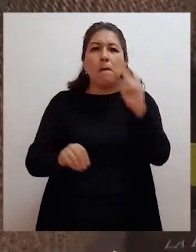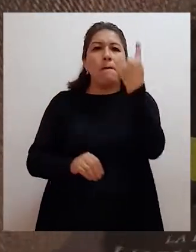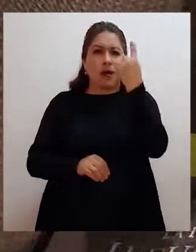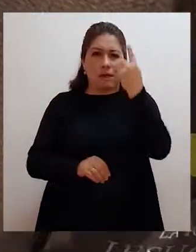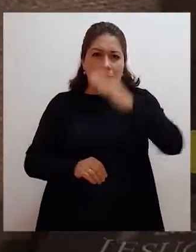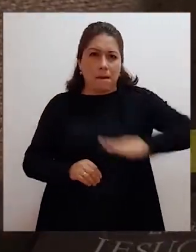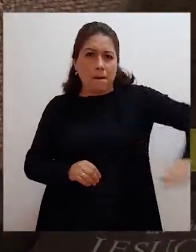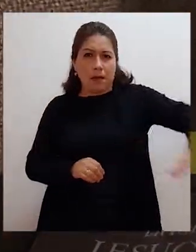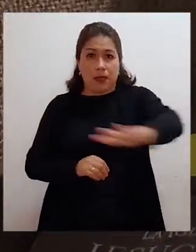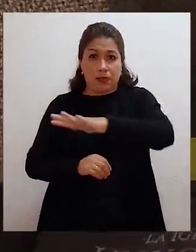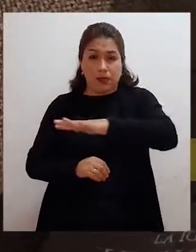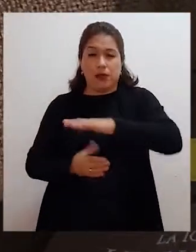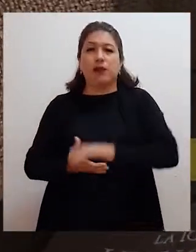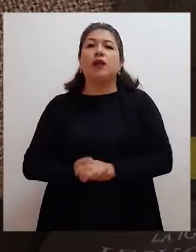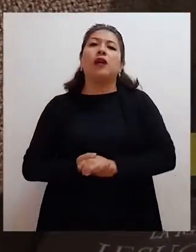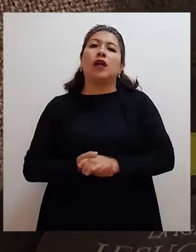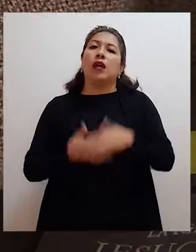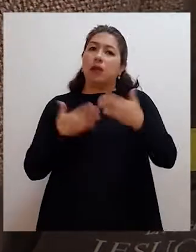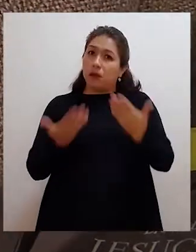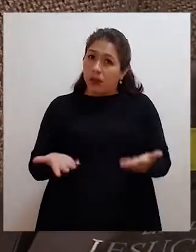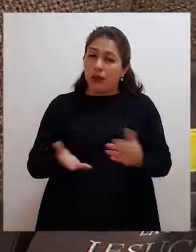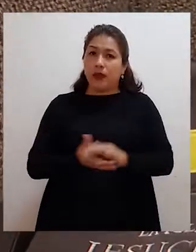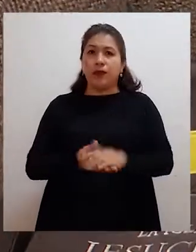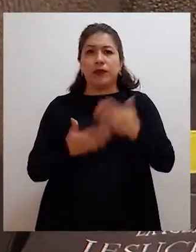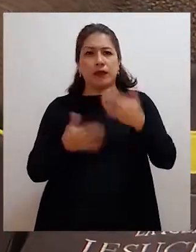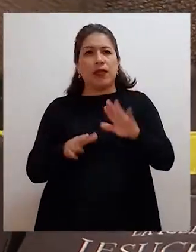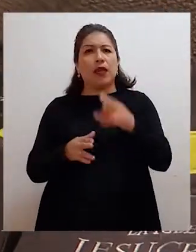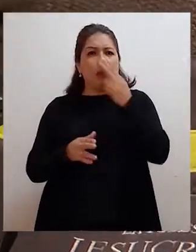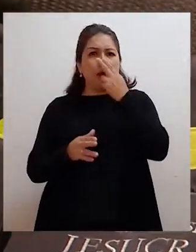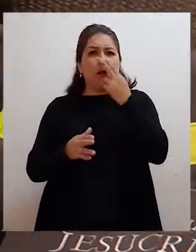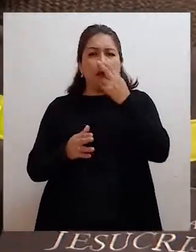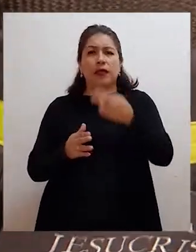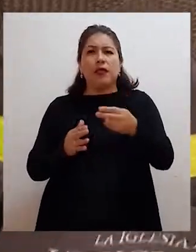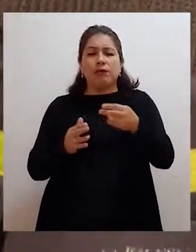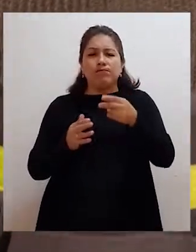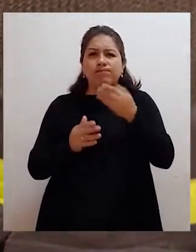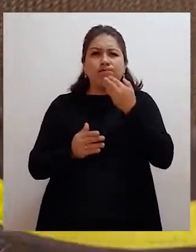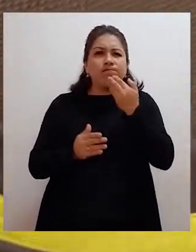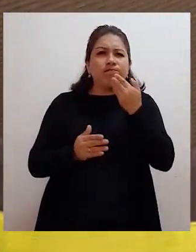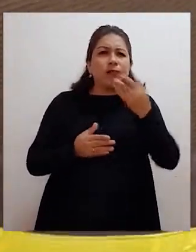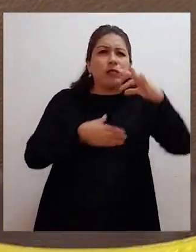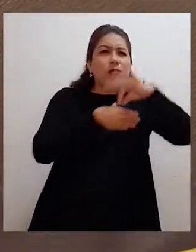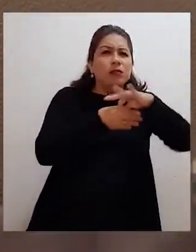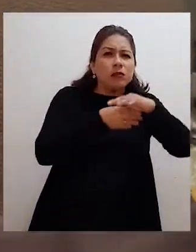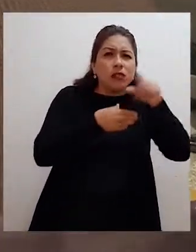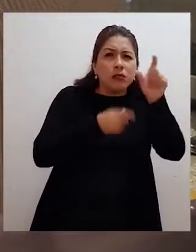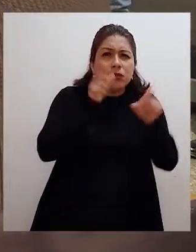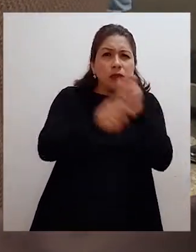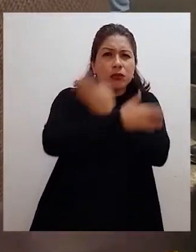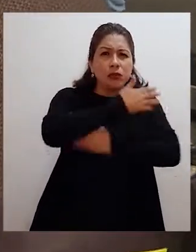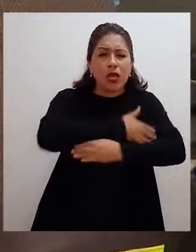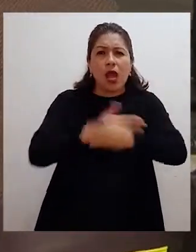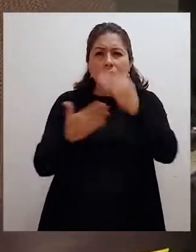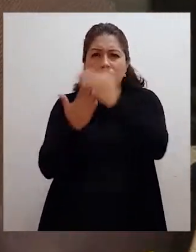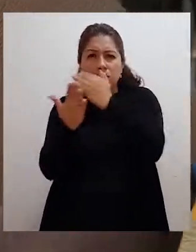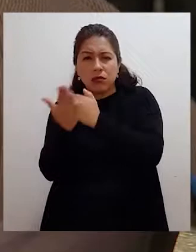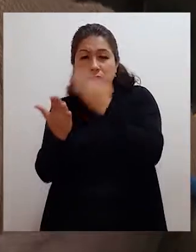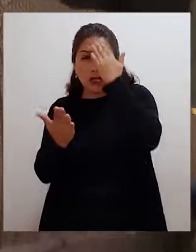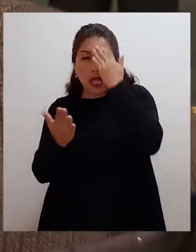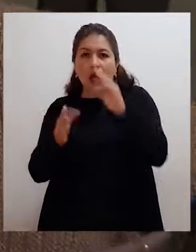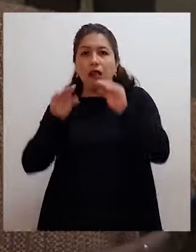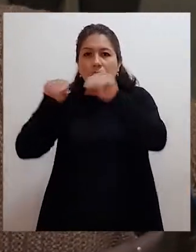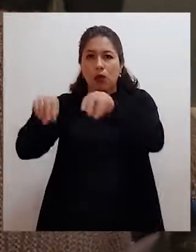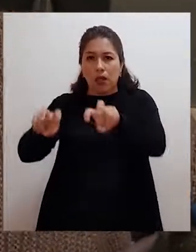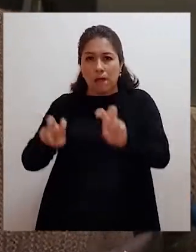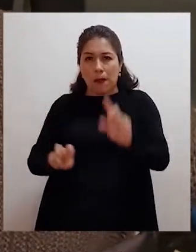piso. Para ello, el OMPE ha registrado a todas estas personas previamente y sus mesas de sufragio están instaladas en